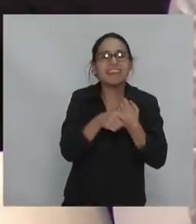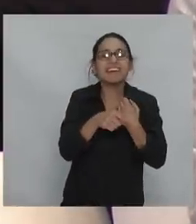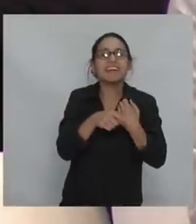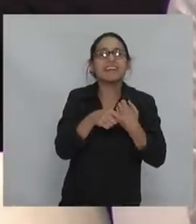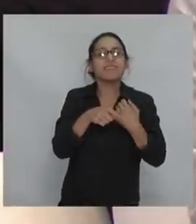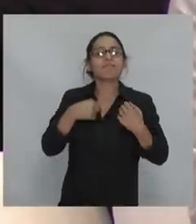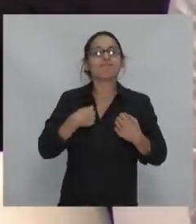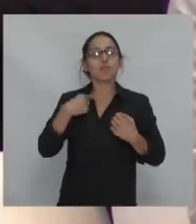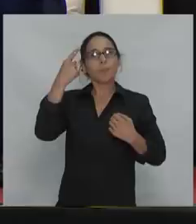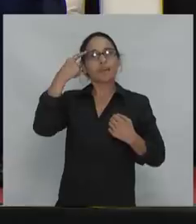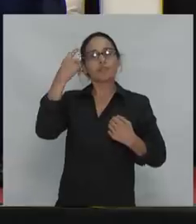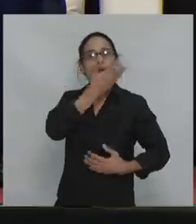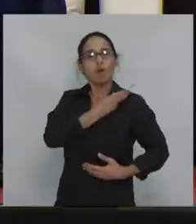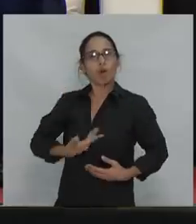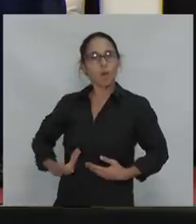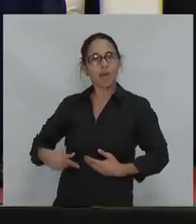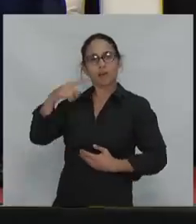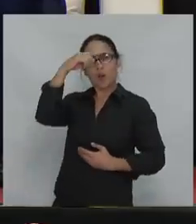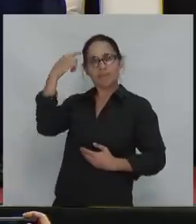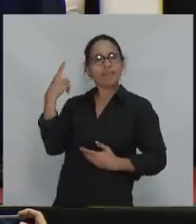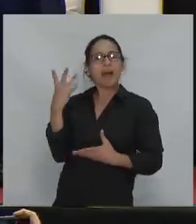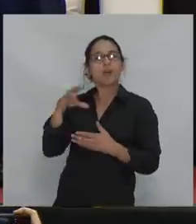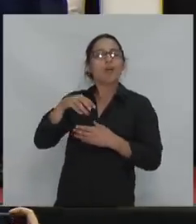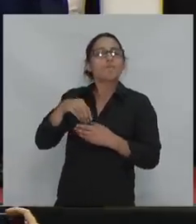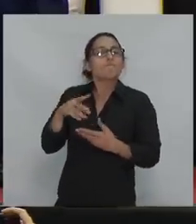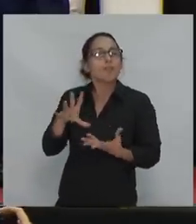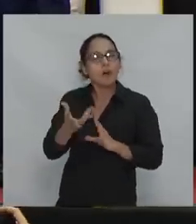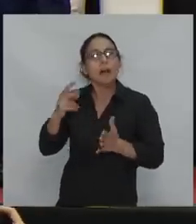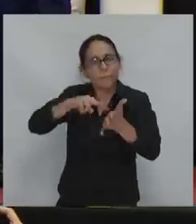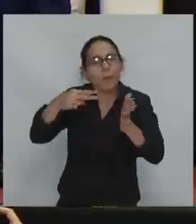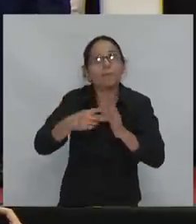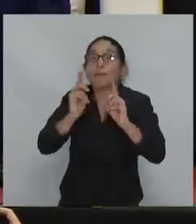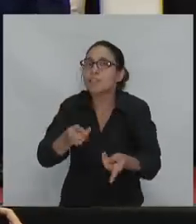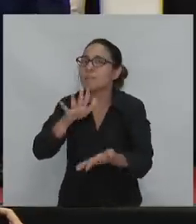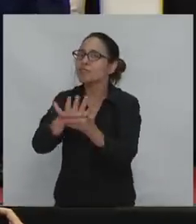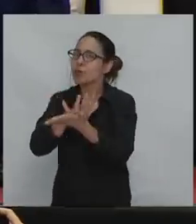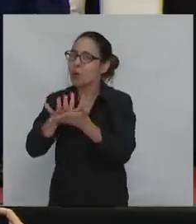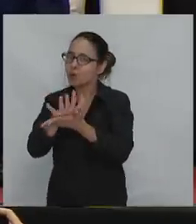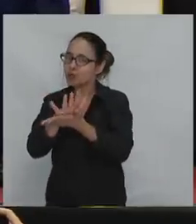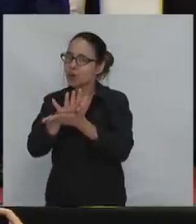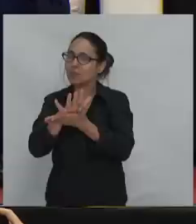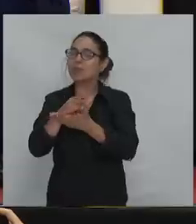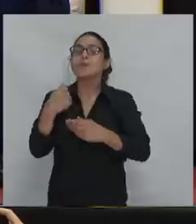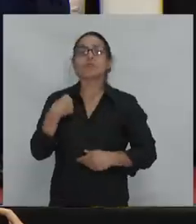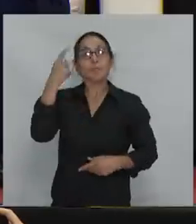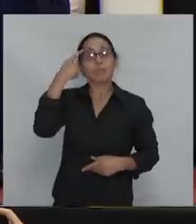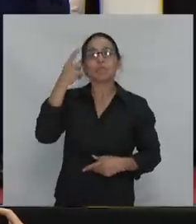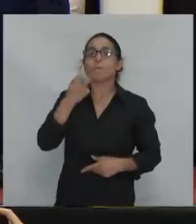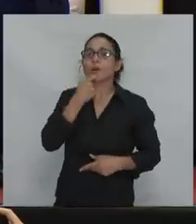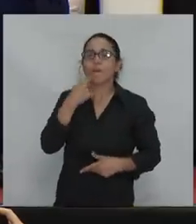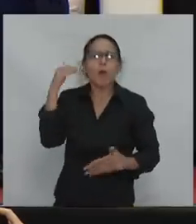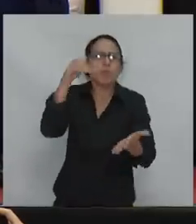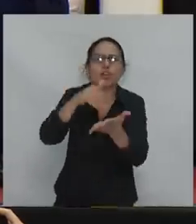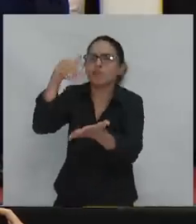y parte de la solución. Creo que hubiera sido imposible sacar a estos millones de personas de la pobreza